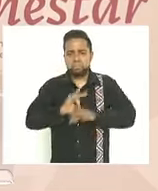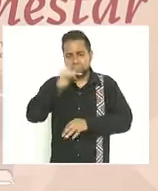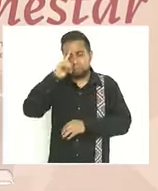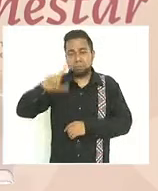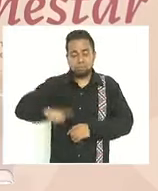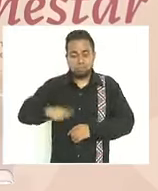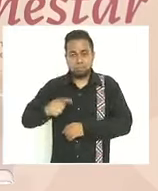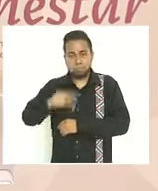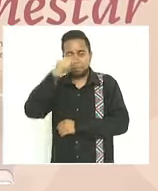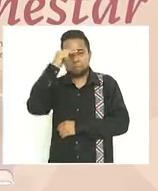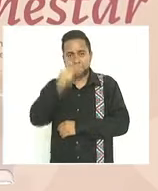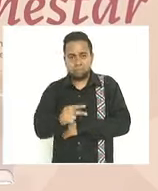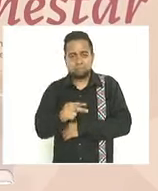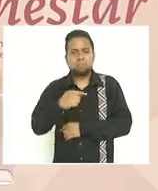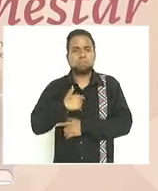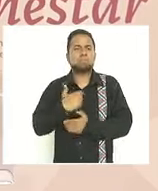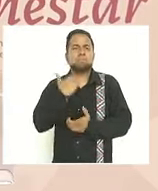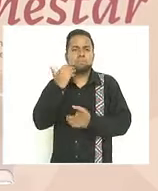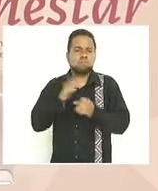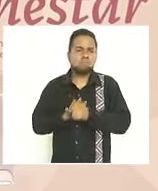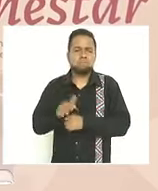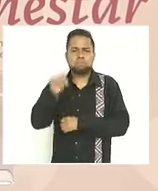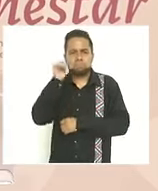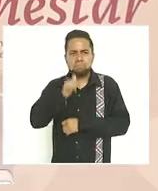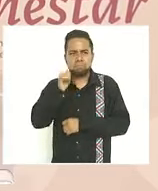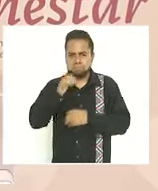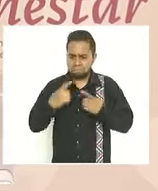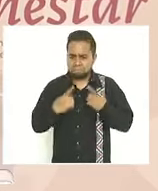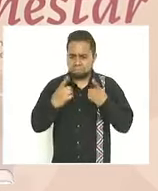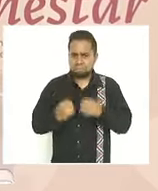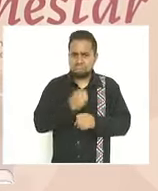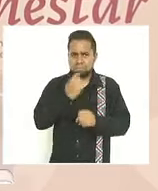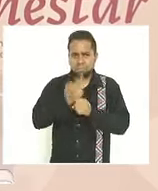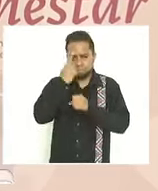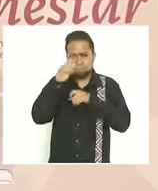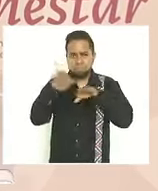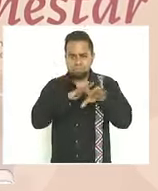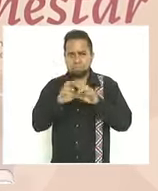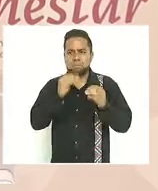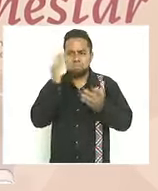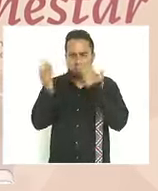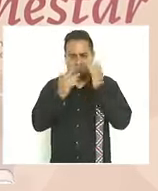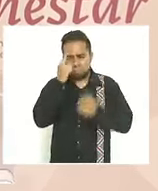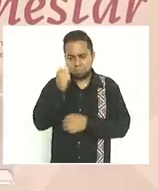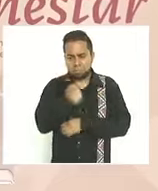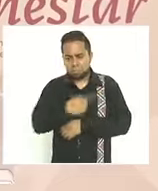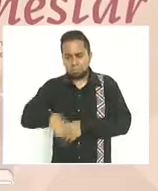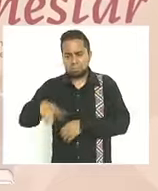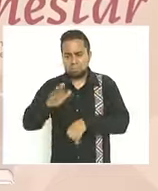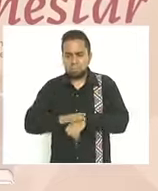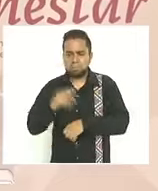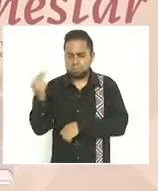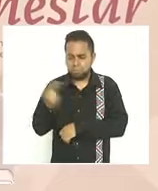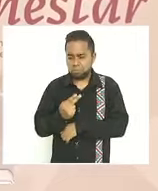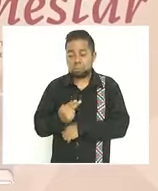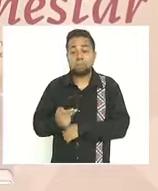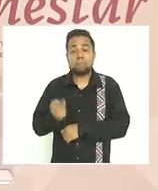de México buscando en todo momento brindarles oportunidades de trabajo y estudio a aquellos que más lo necesitan